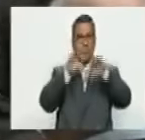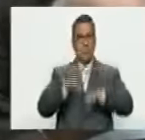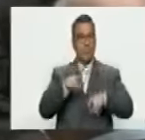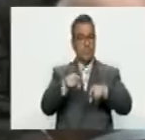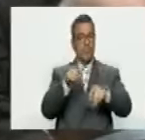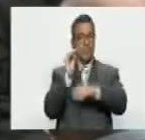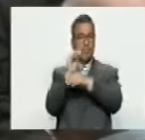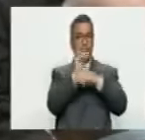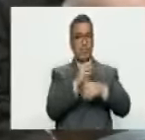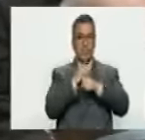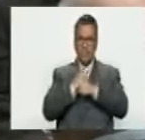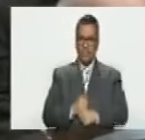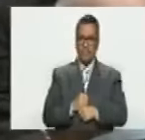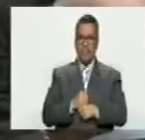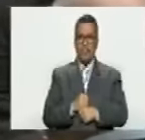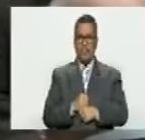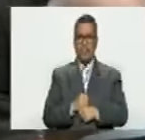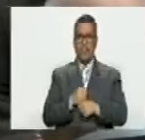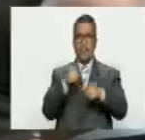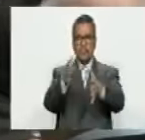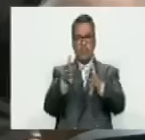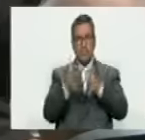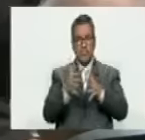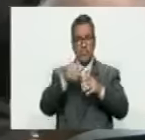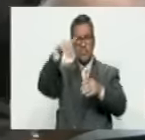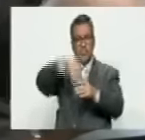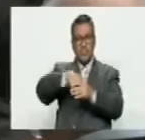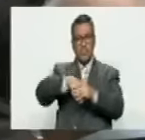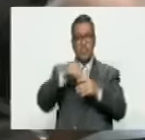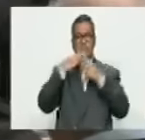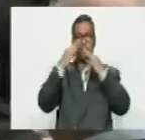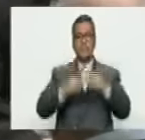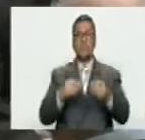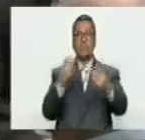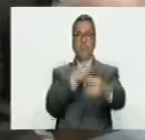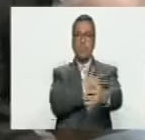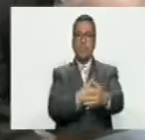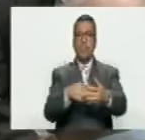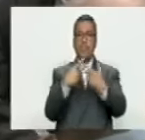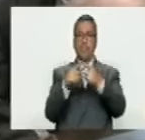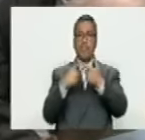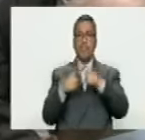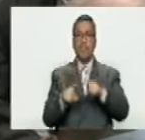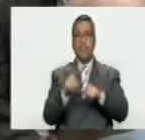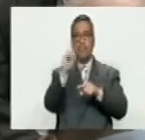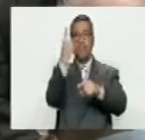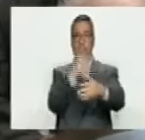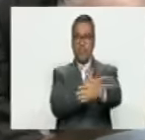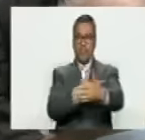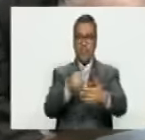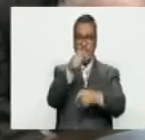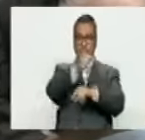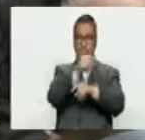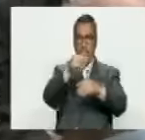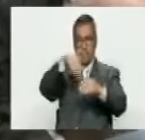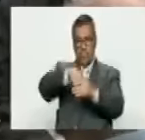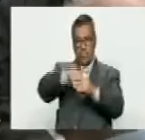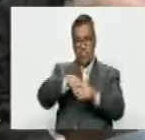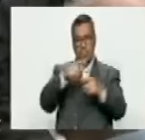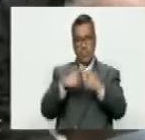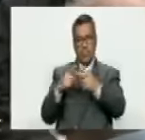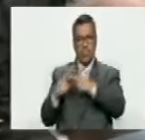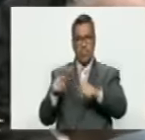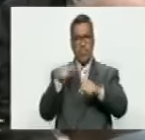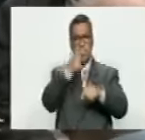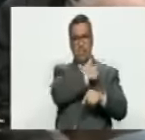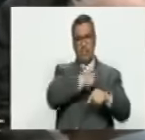llevar un mensaje de esperanza. Entonces ganamos las elecciones. Un millón de votos de diferencia. ¿Verdad? Tenemos un